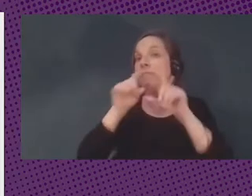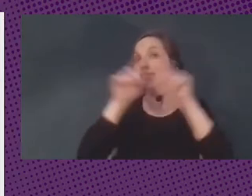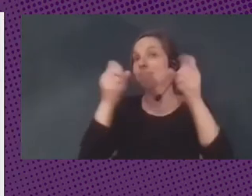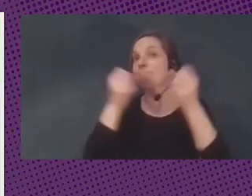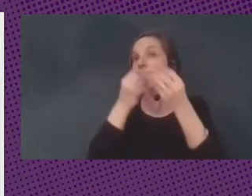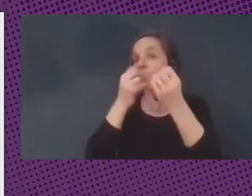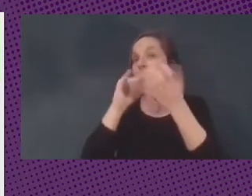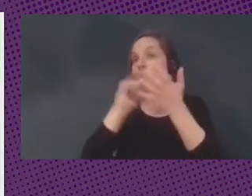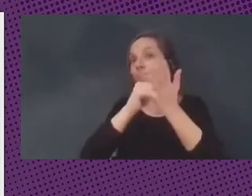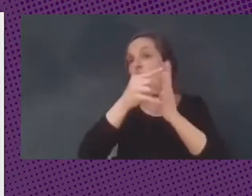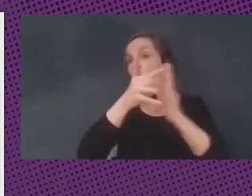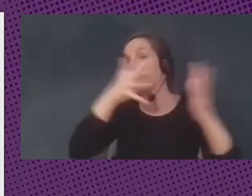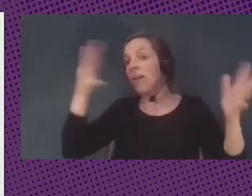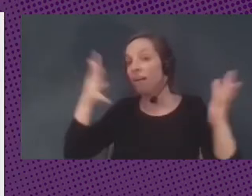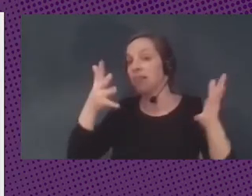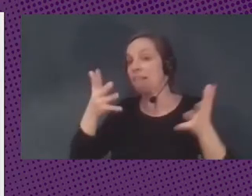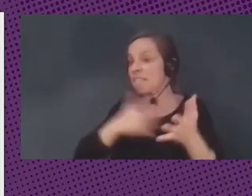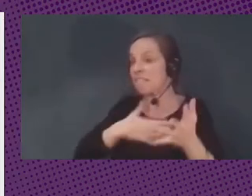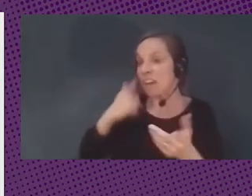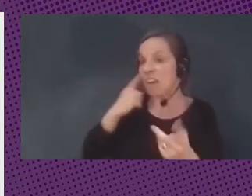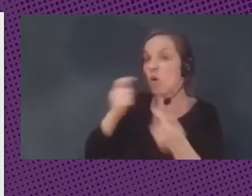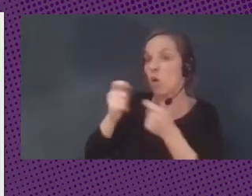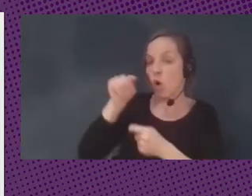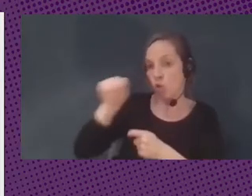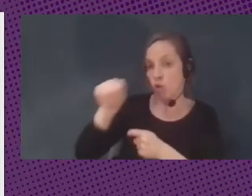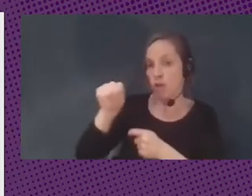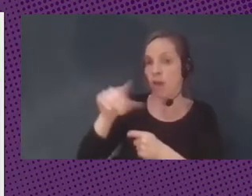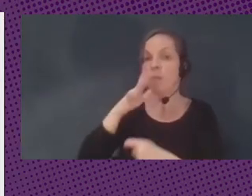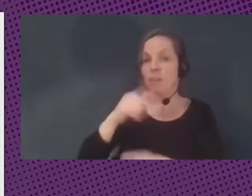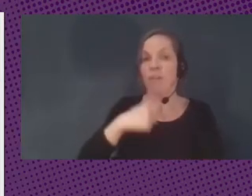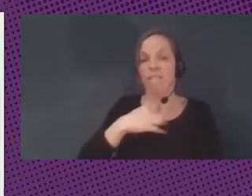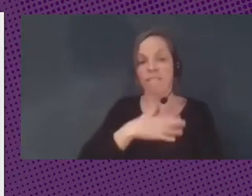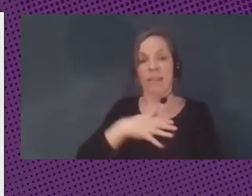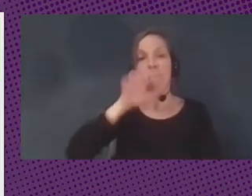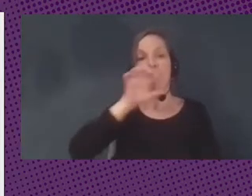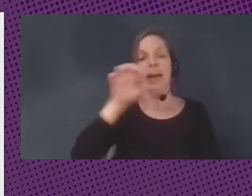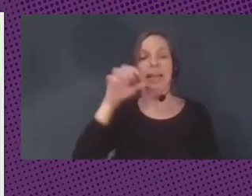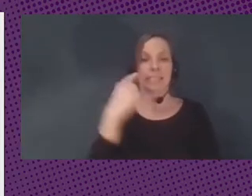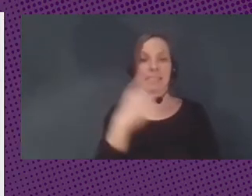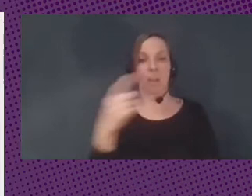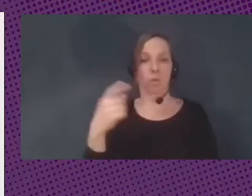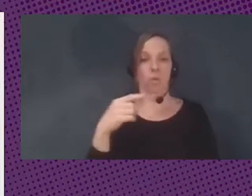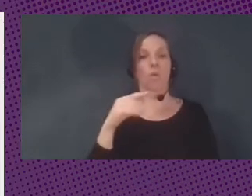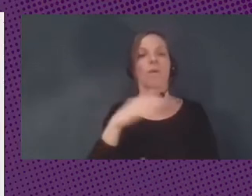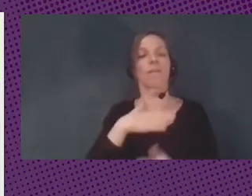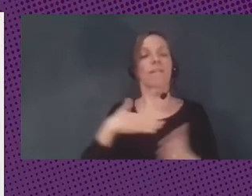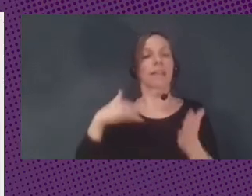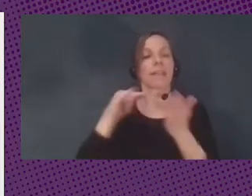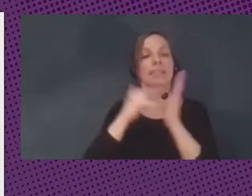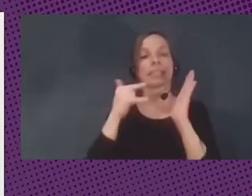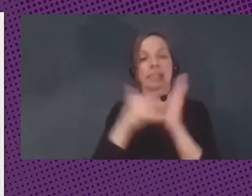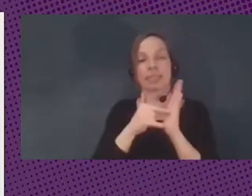y por eso buscan implementar dentro de cada uno de los países los sistemas de